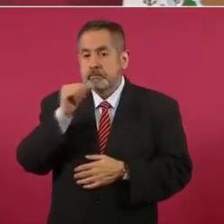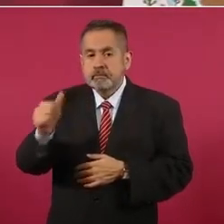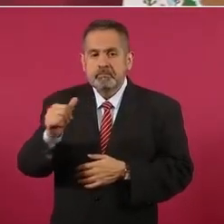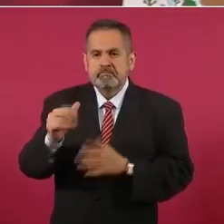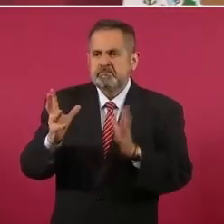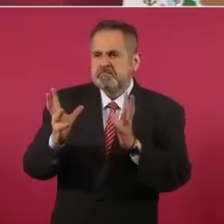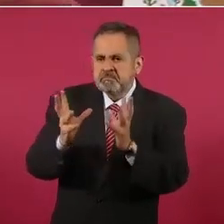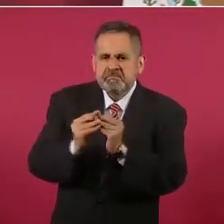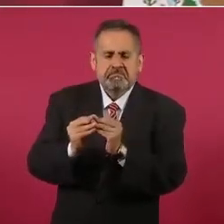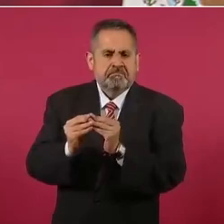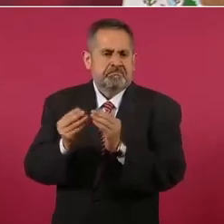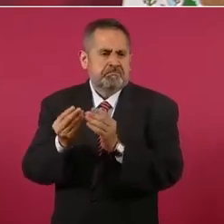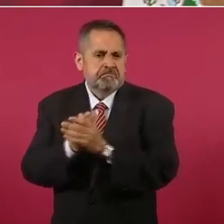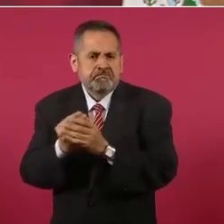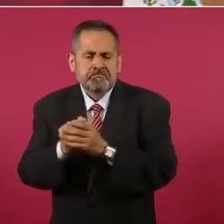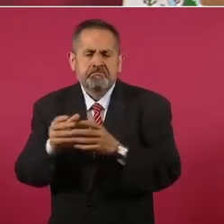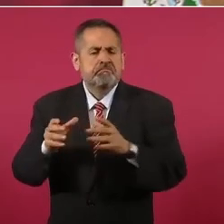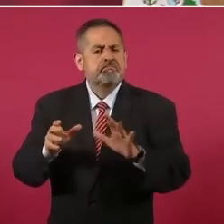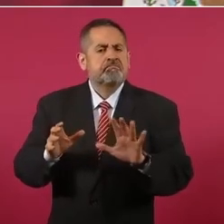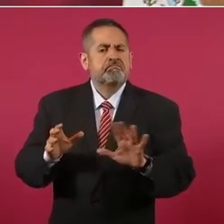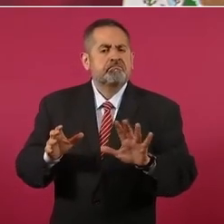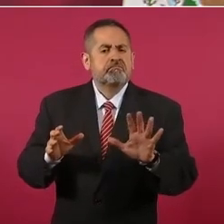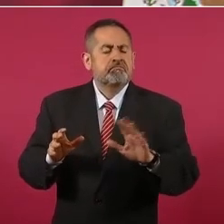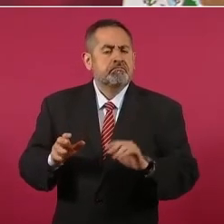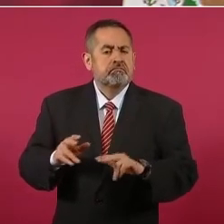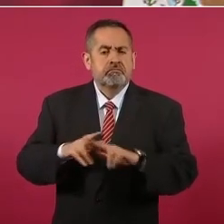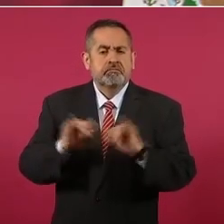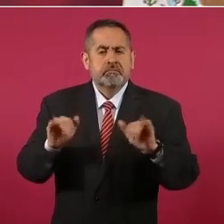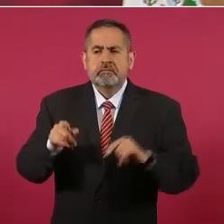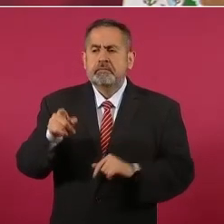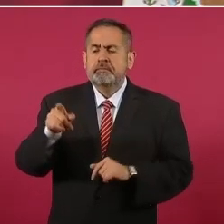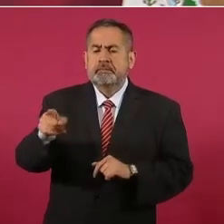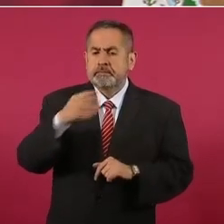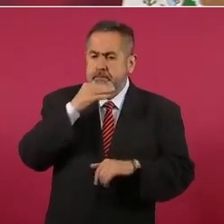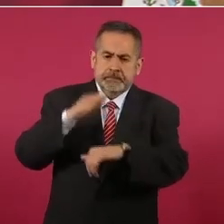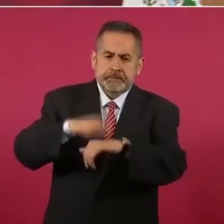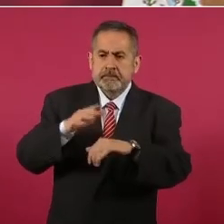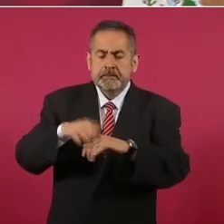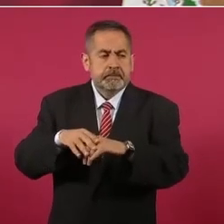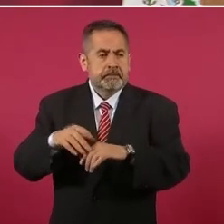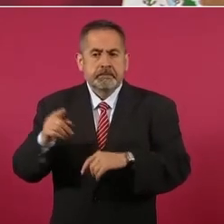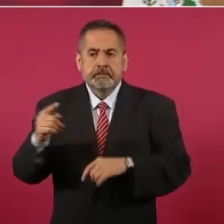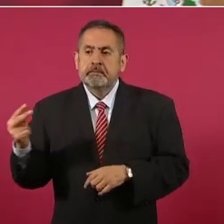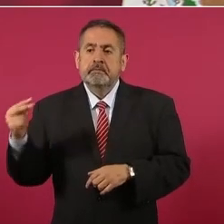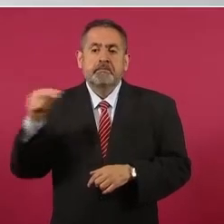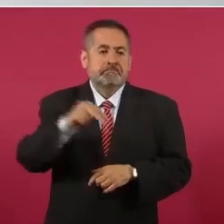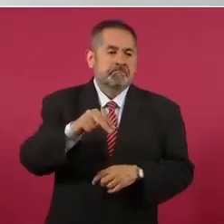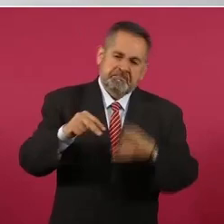reunión, que nadie vaya a provocar